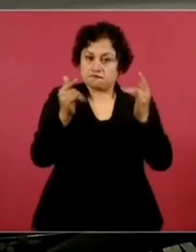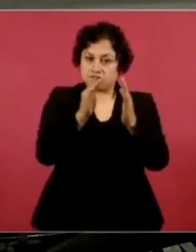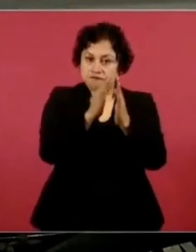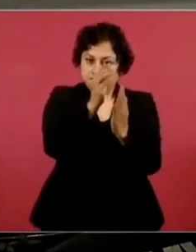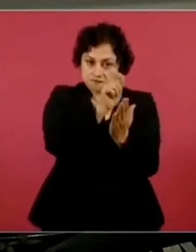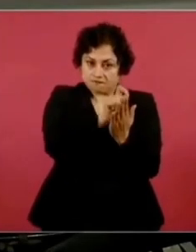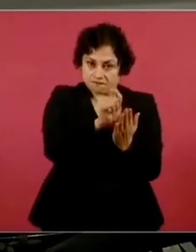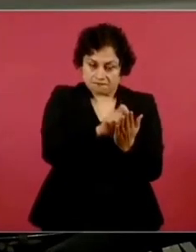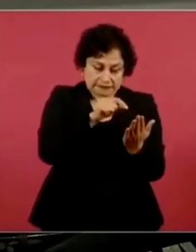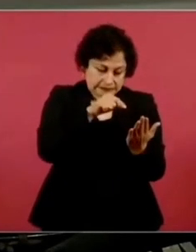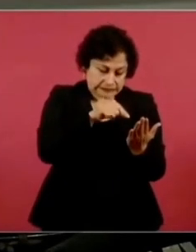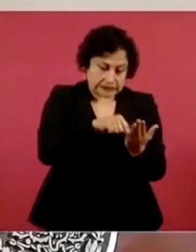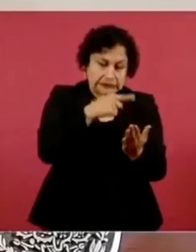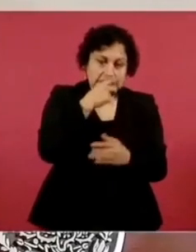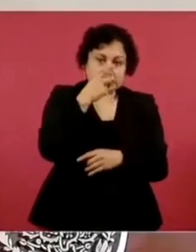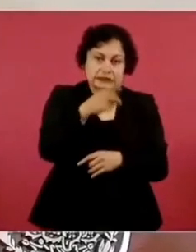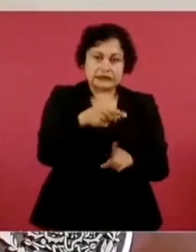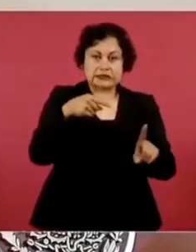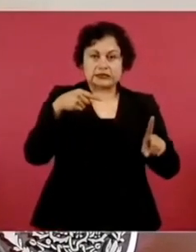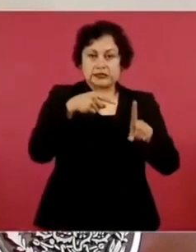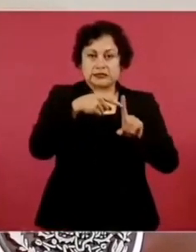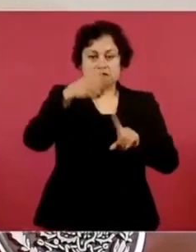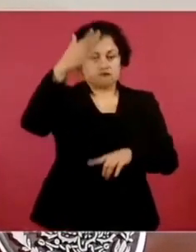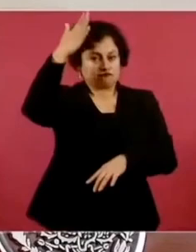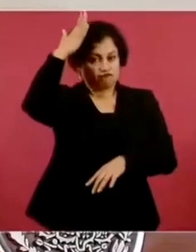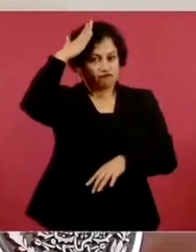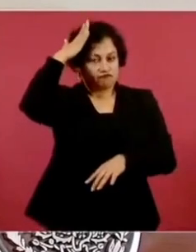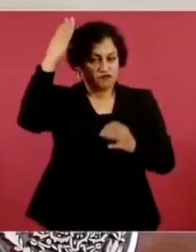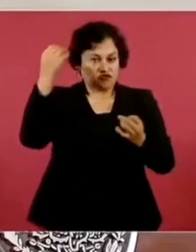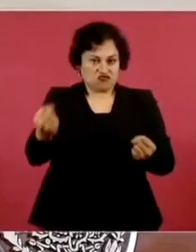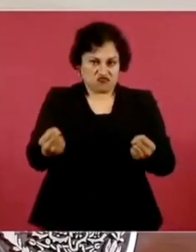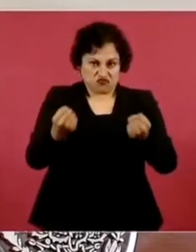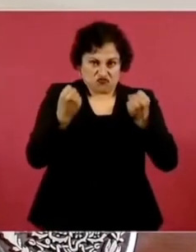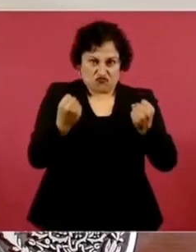y al mismo tiempo querido,